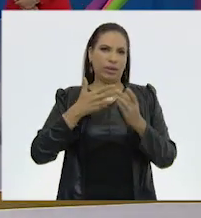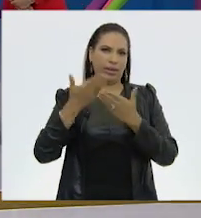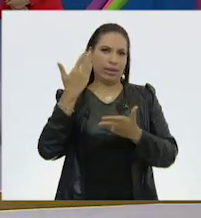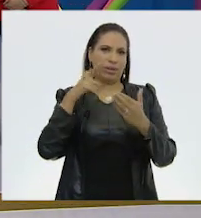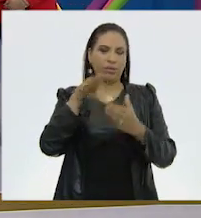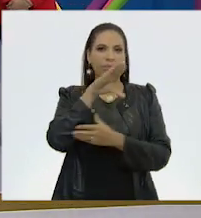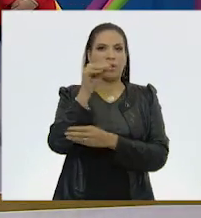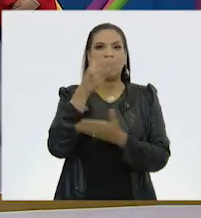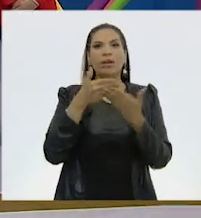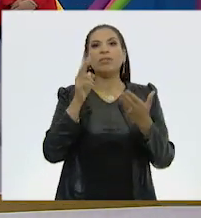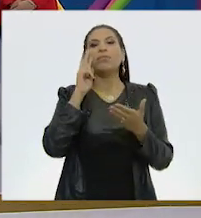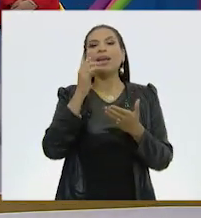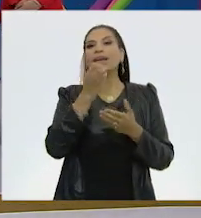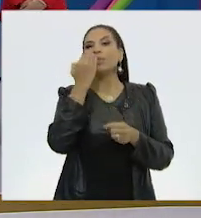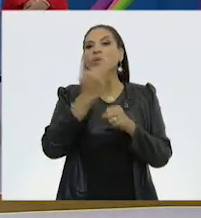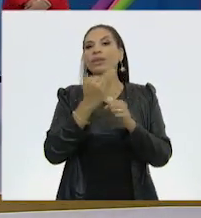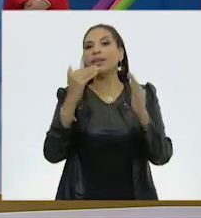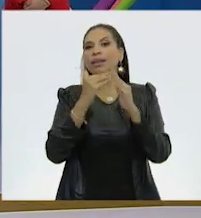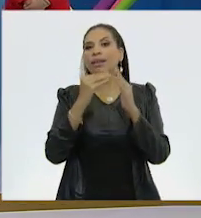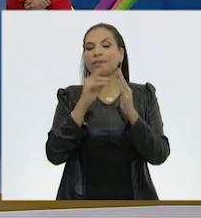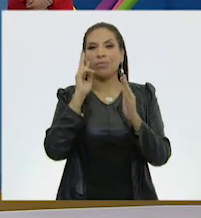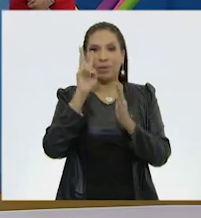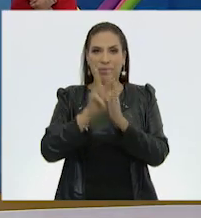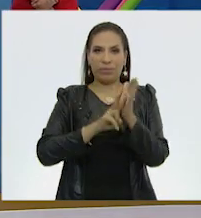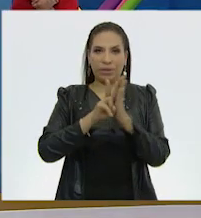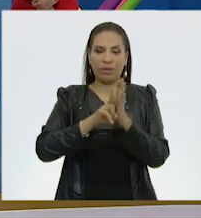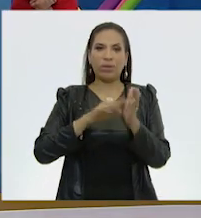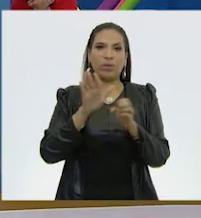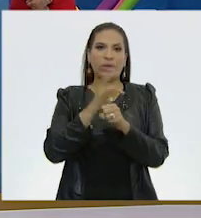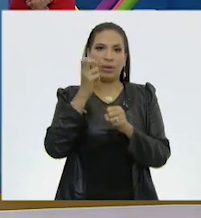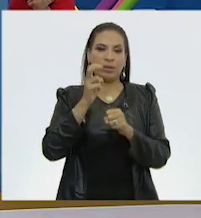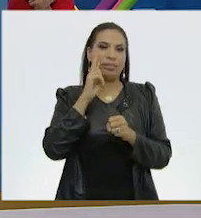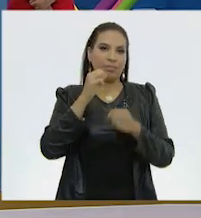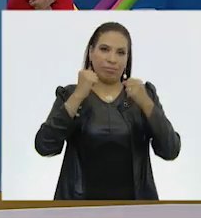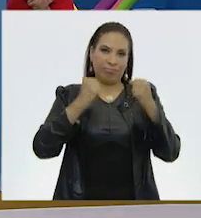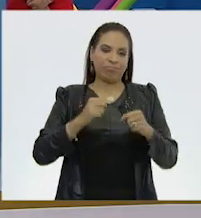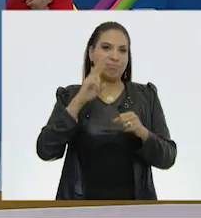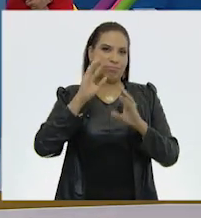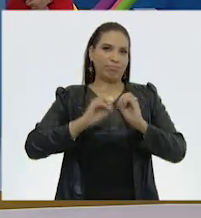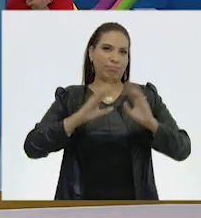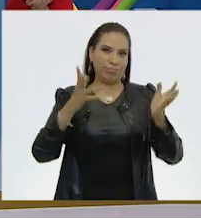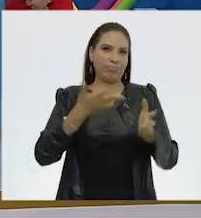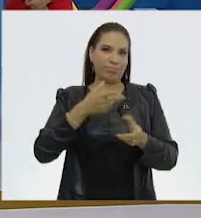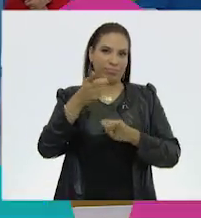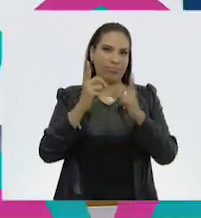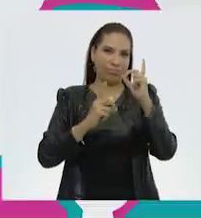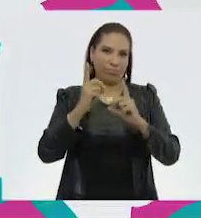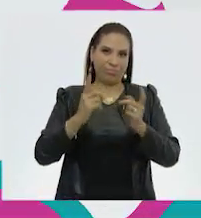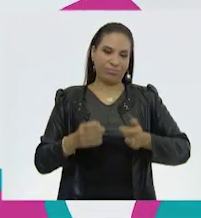Tom. Vamos a ver, estudiantes en casa, el siguiente video. Y con esto seguro que ya quedará clara tu duda.